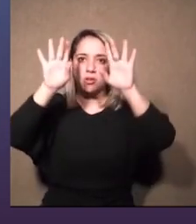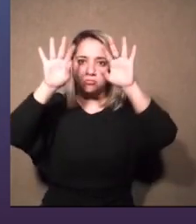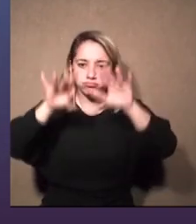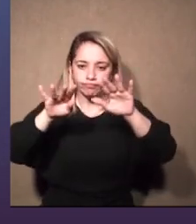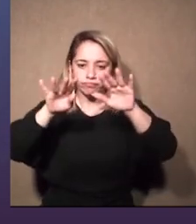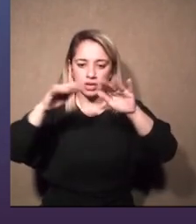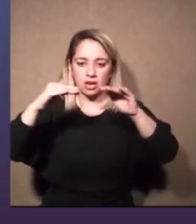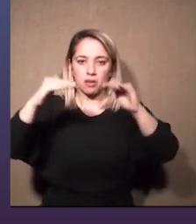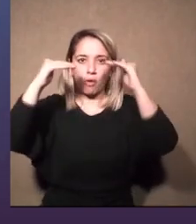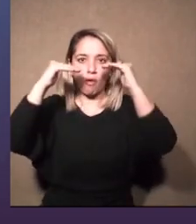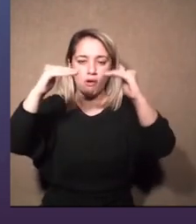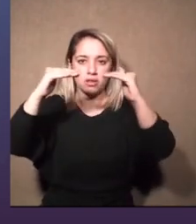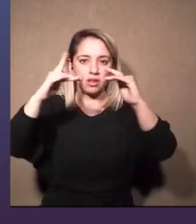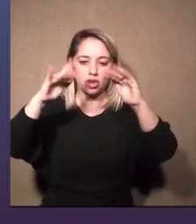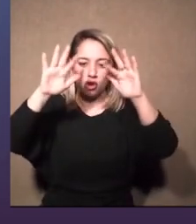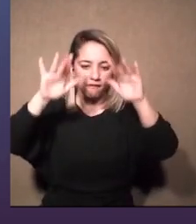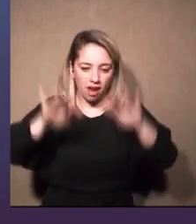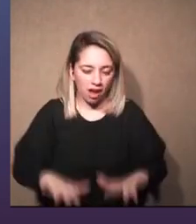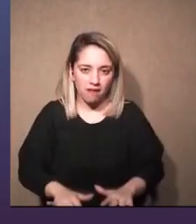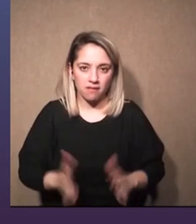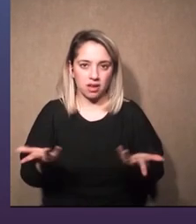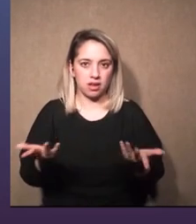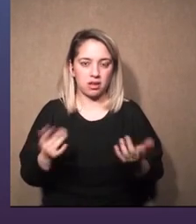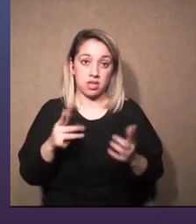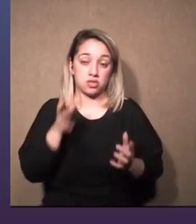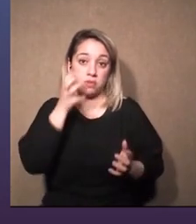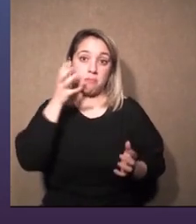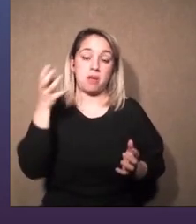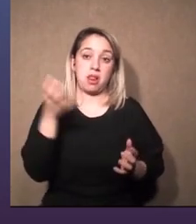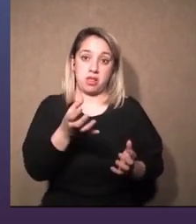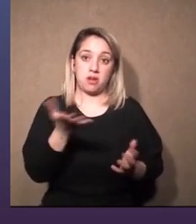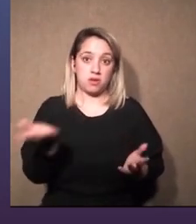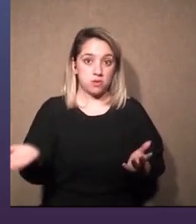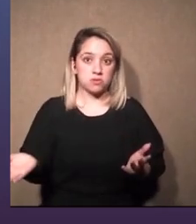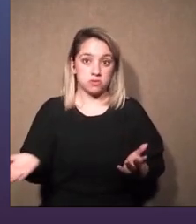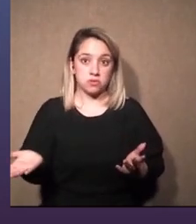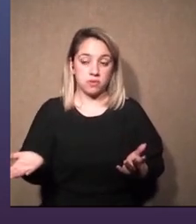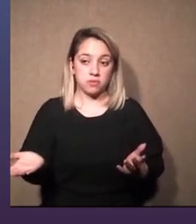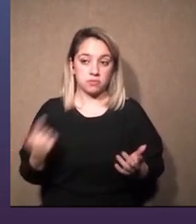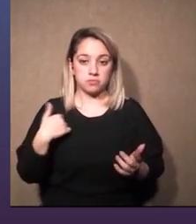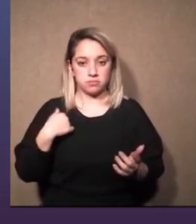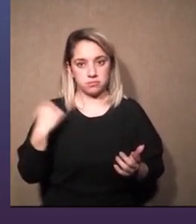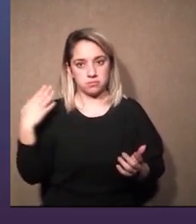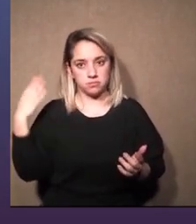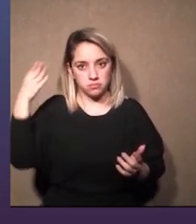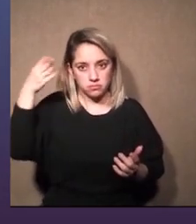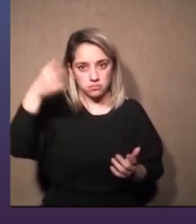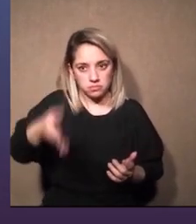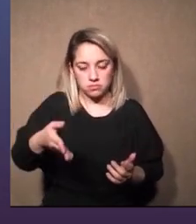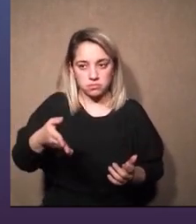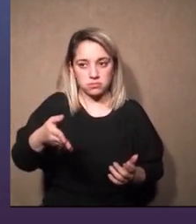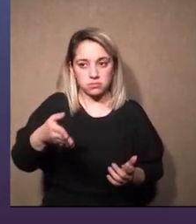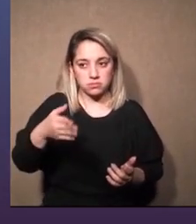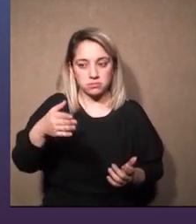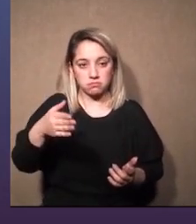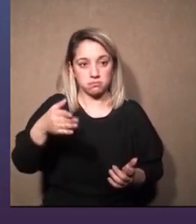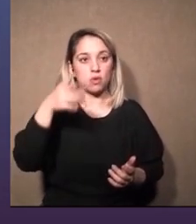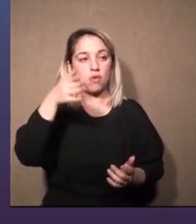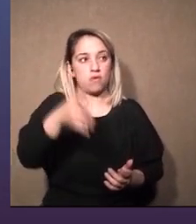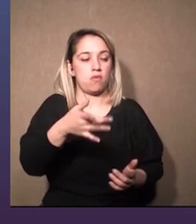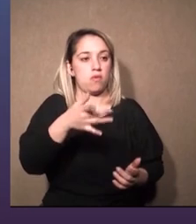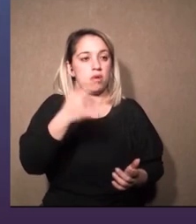rápida los telones se enganchaban y era riesgoso peligroso yo fui a a puente y